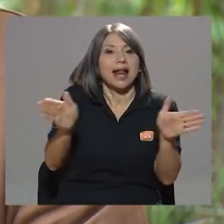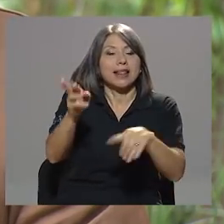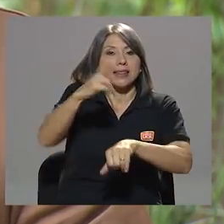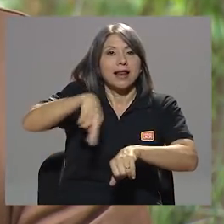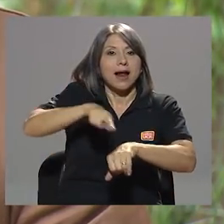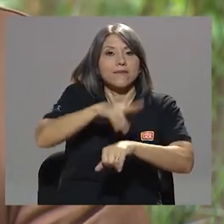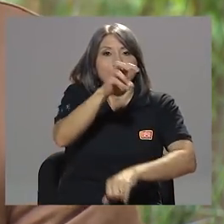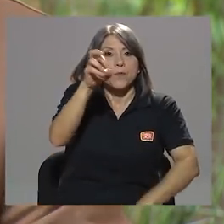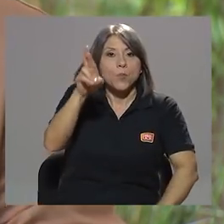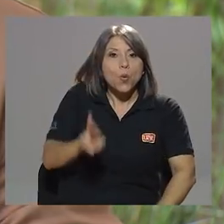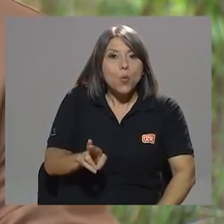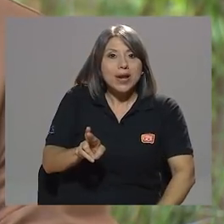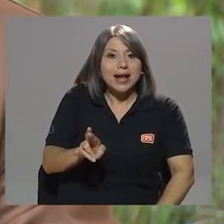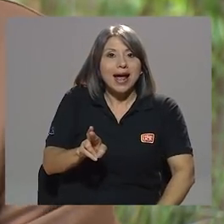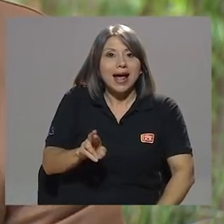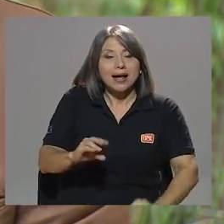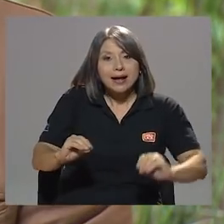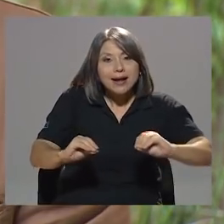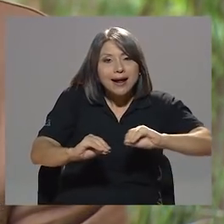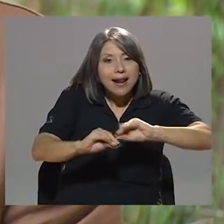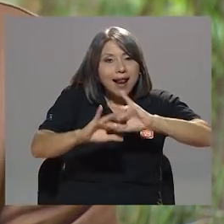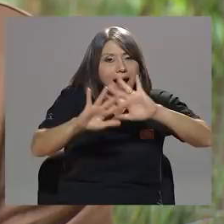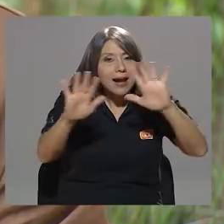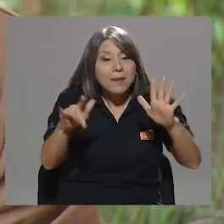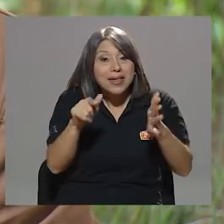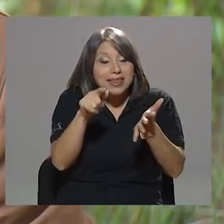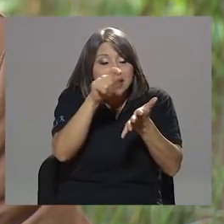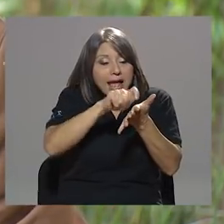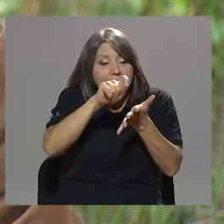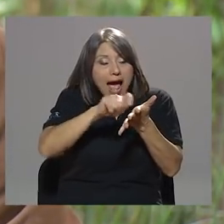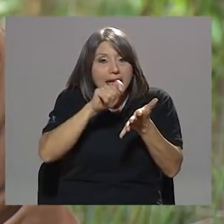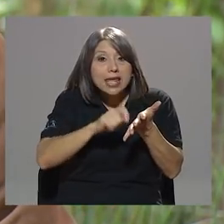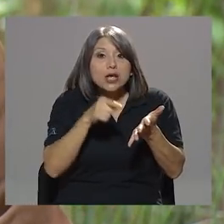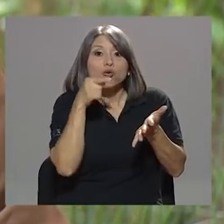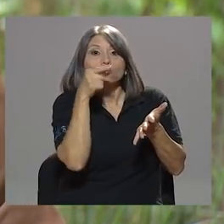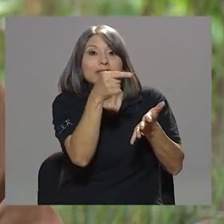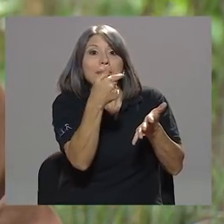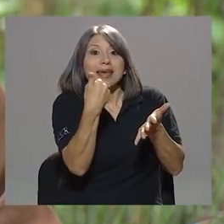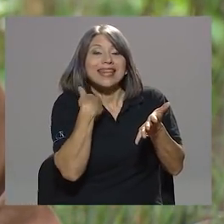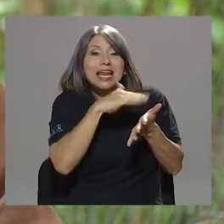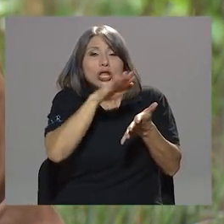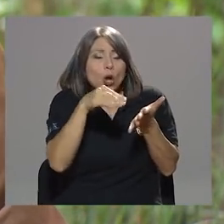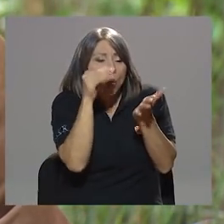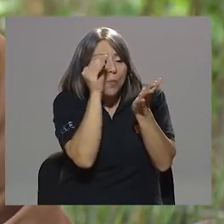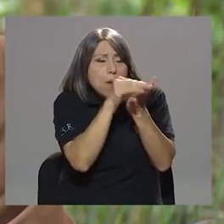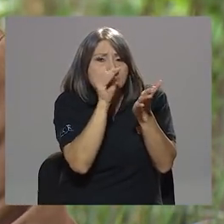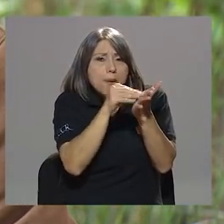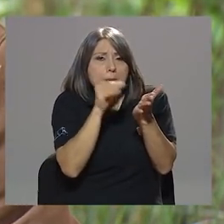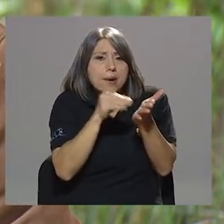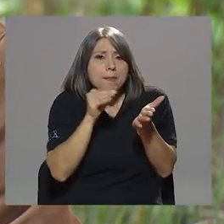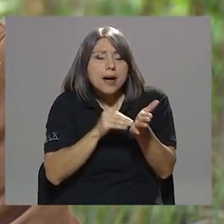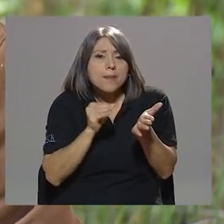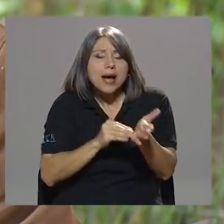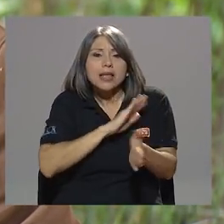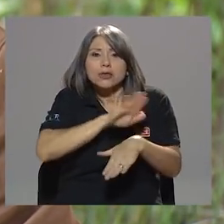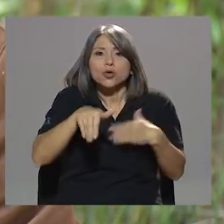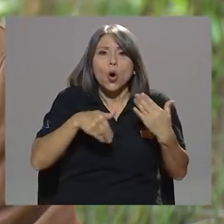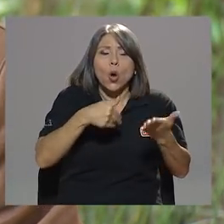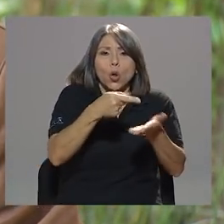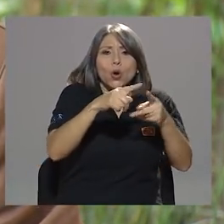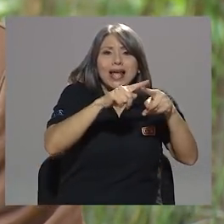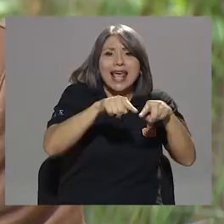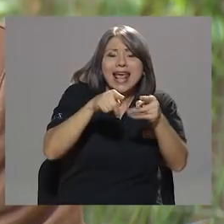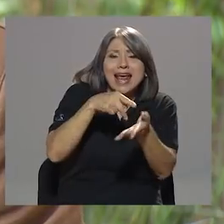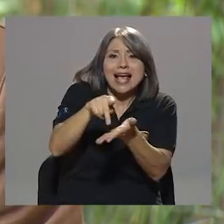donde claramente usted va a tener cada uno de los datos cancelados y las operaciones. Y no